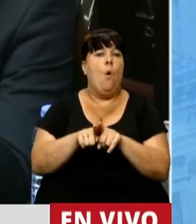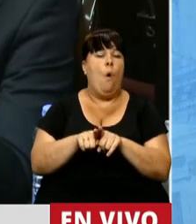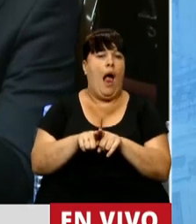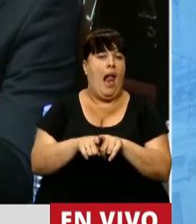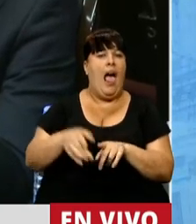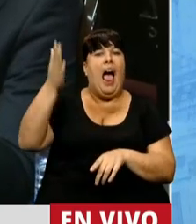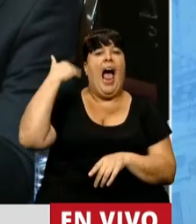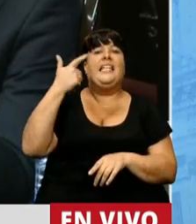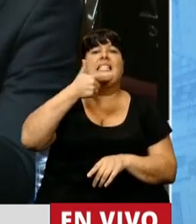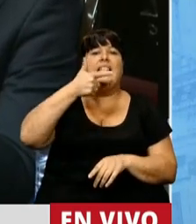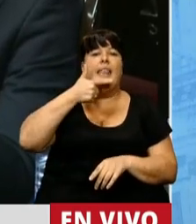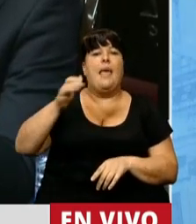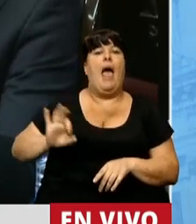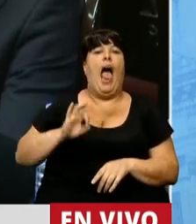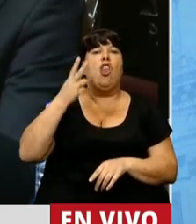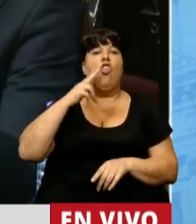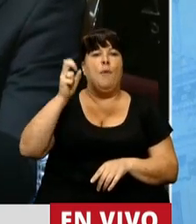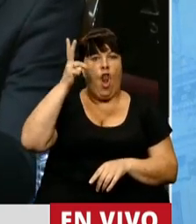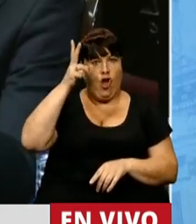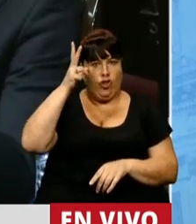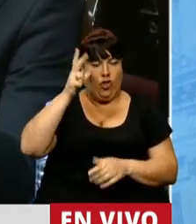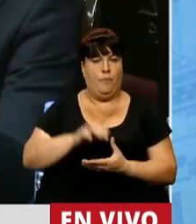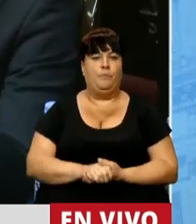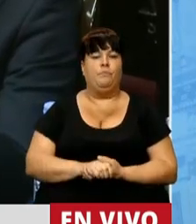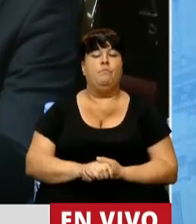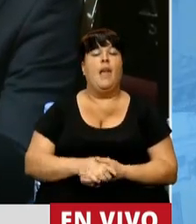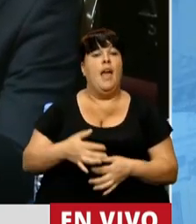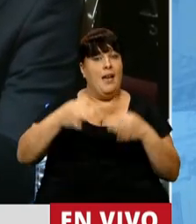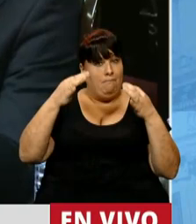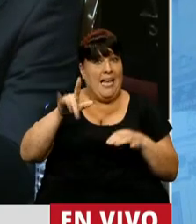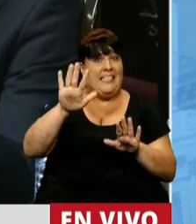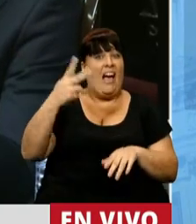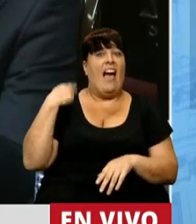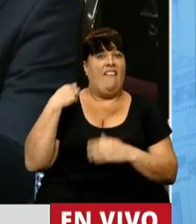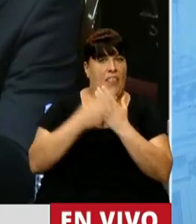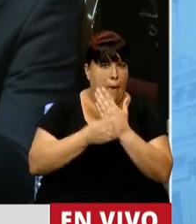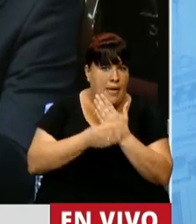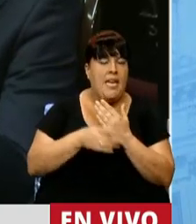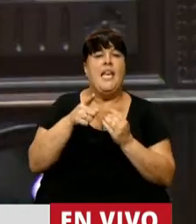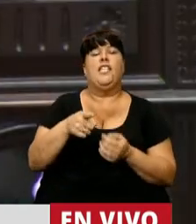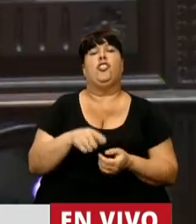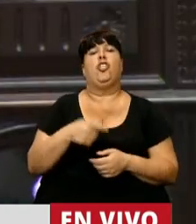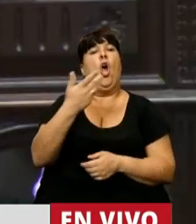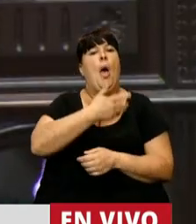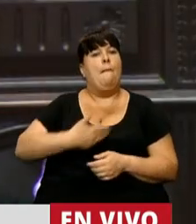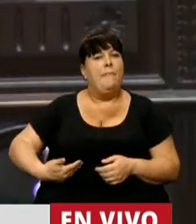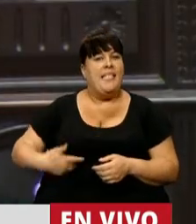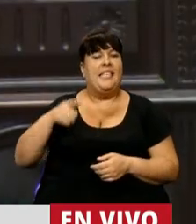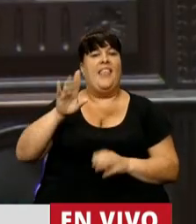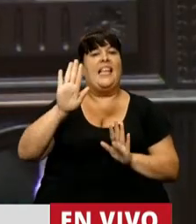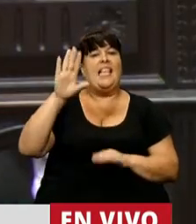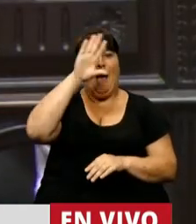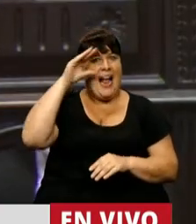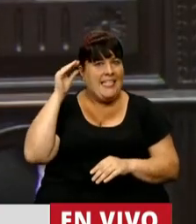septiembre del año 2008. Cuando efectivamente usted era Jefe de Gabinete, cuando la Presidenta de la Nación era